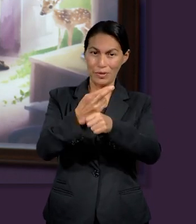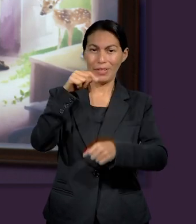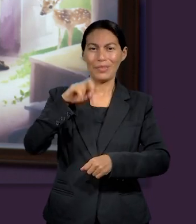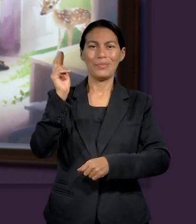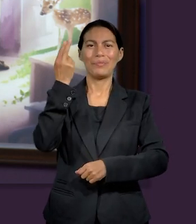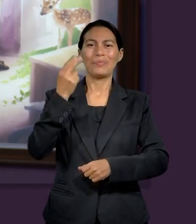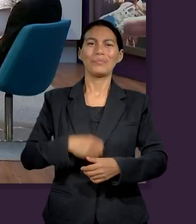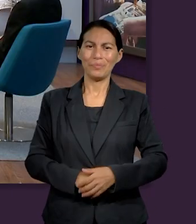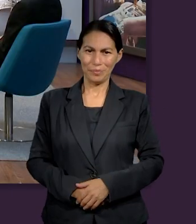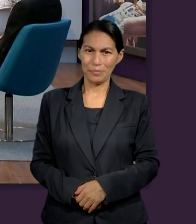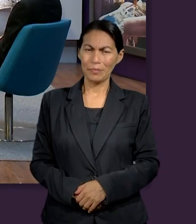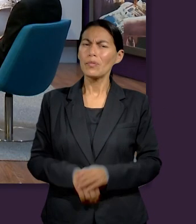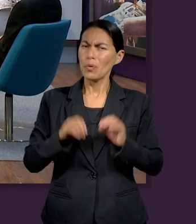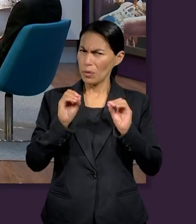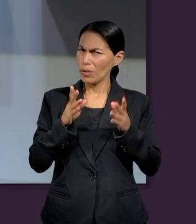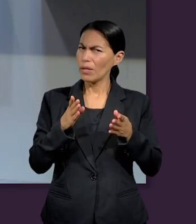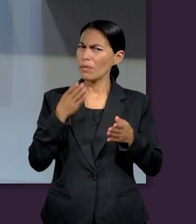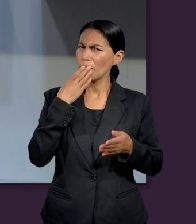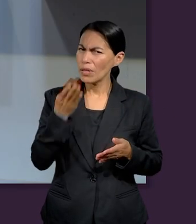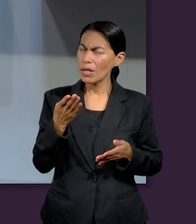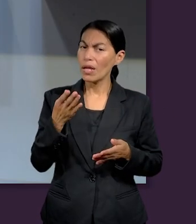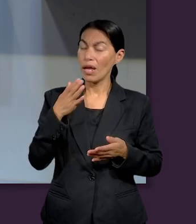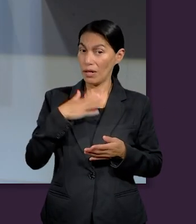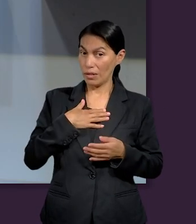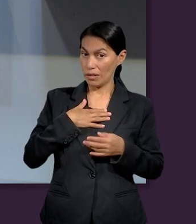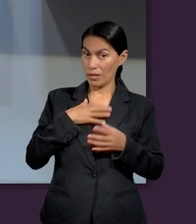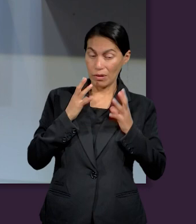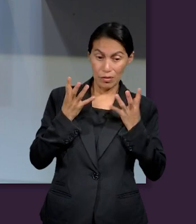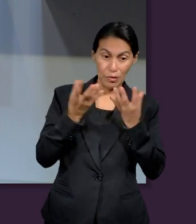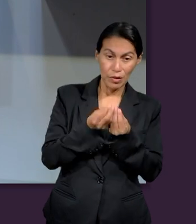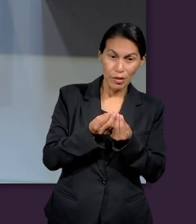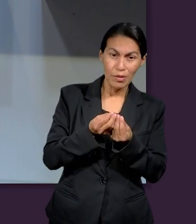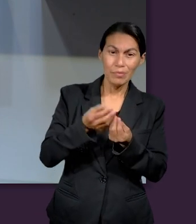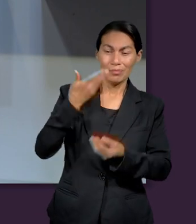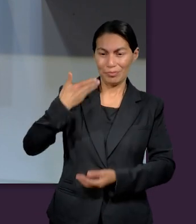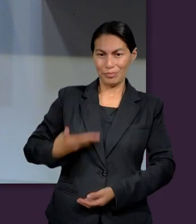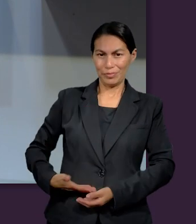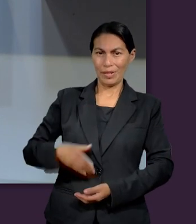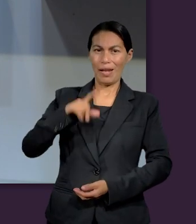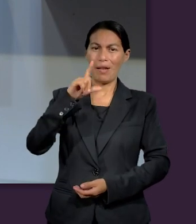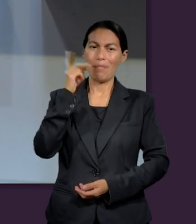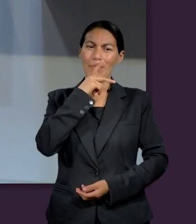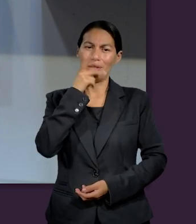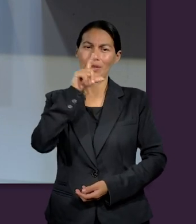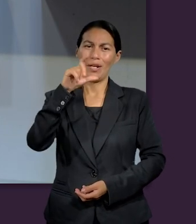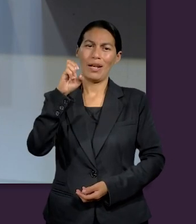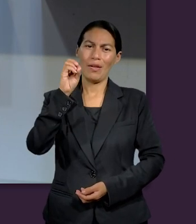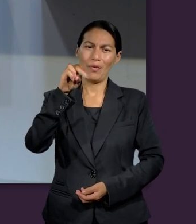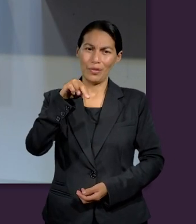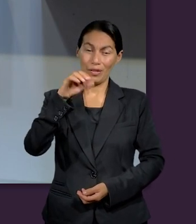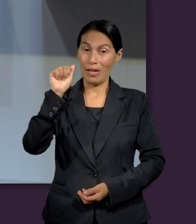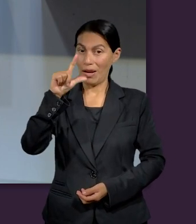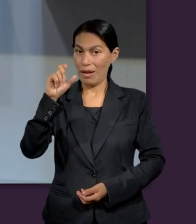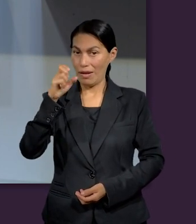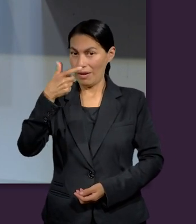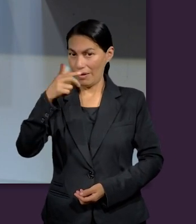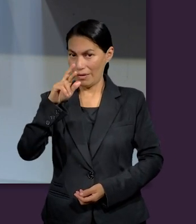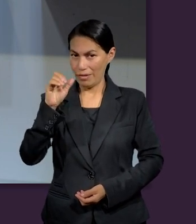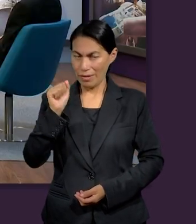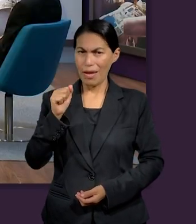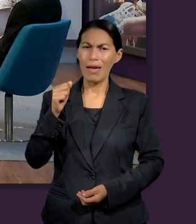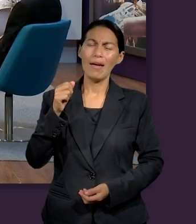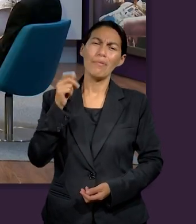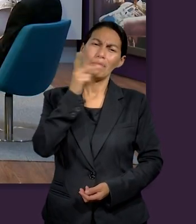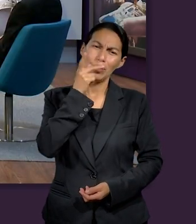Mayores Universitarios. Ok, así que estamos aquí reunidos. Yo soy el pastor León Alegría, capellán en el Izar, y estamos aquí